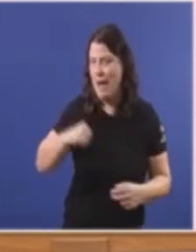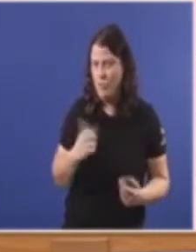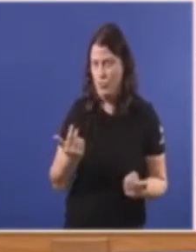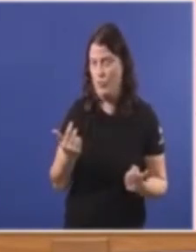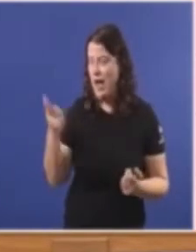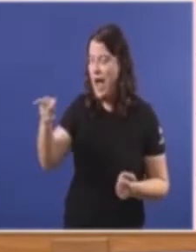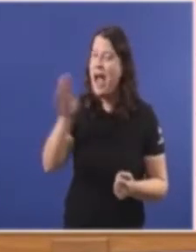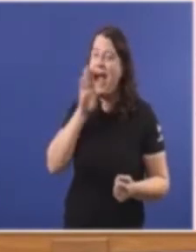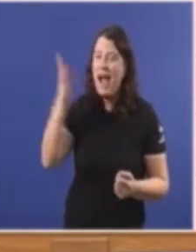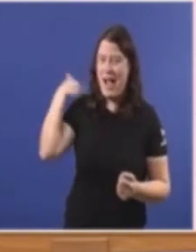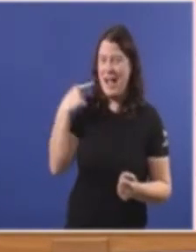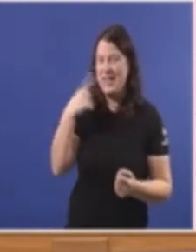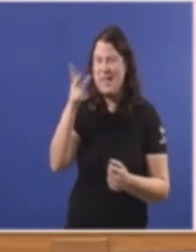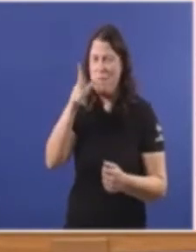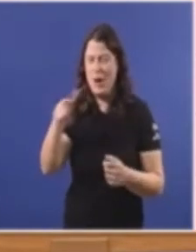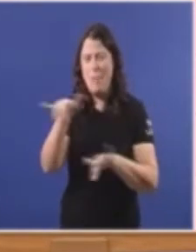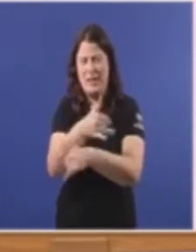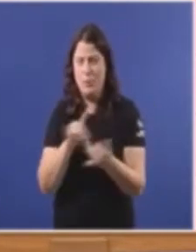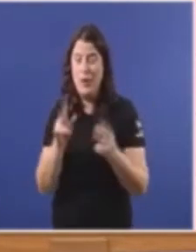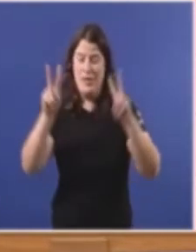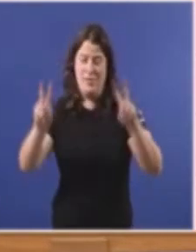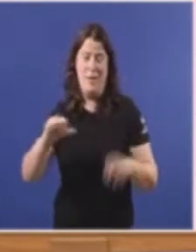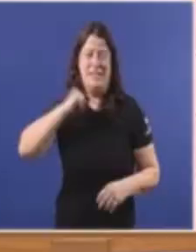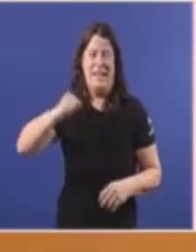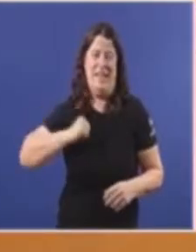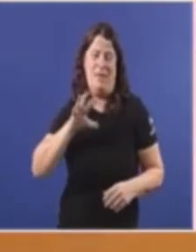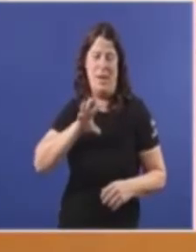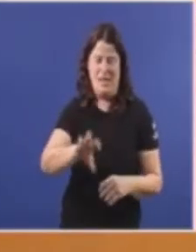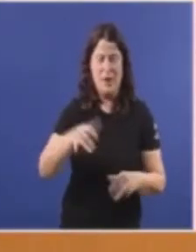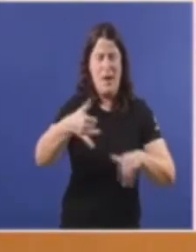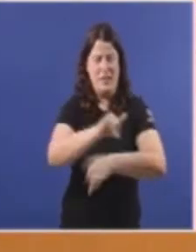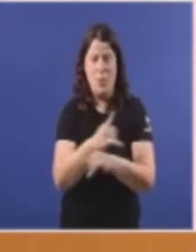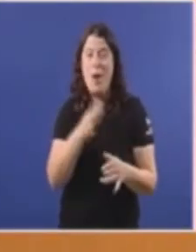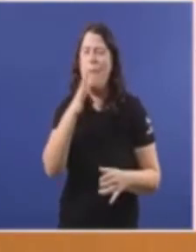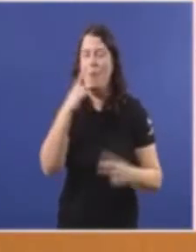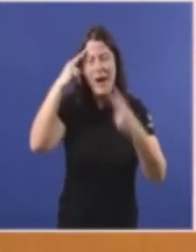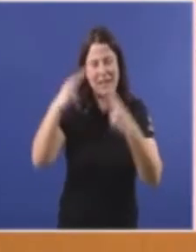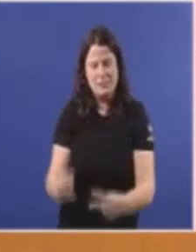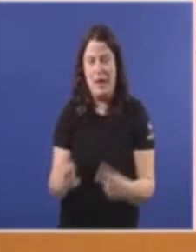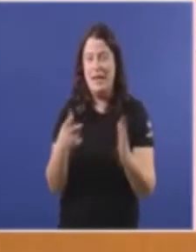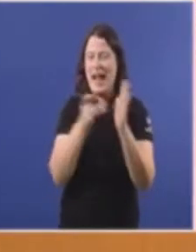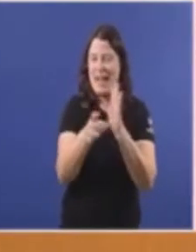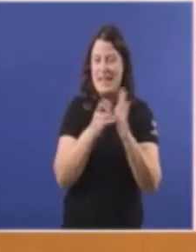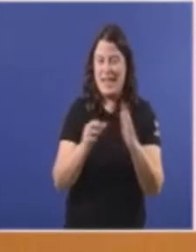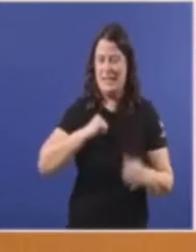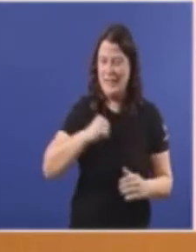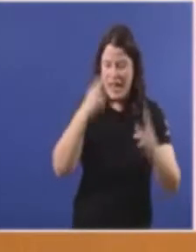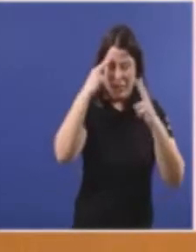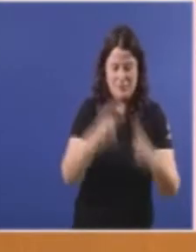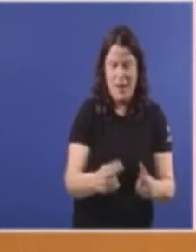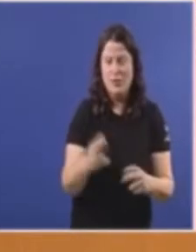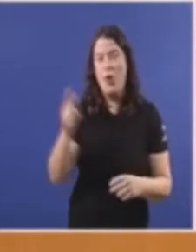Señor caballero Volvendo a manipular A sanidade do país Pero por que Non respeta A calidade sanitaria E os